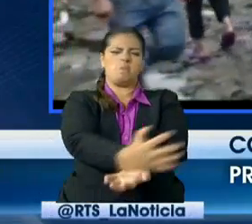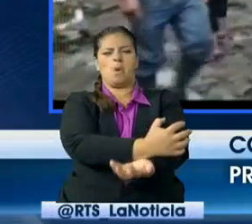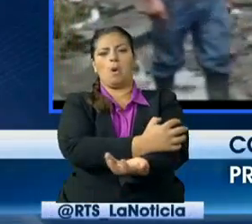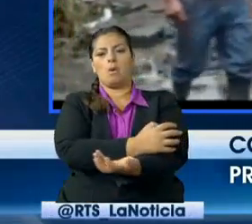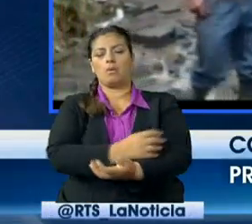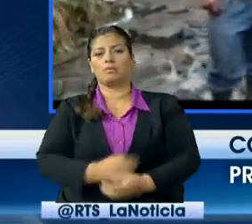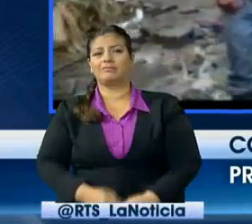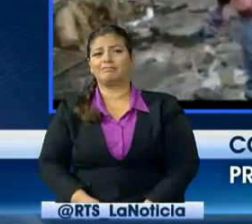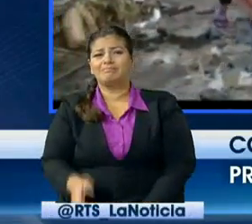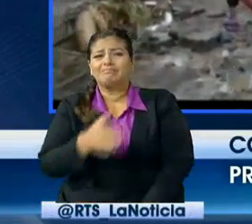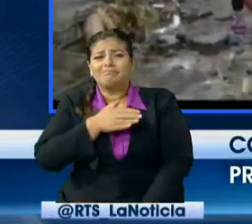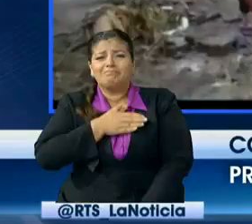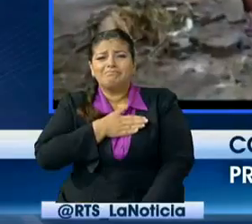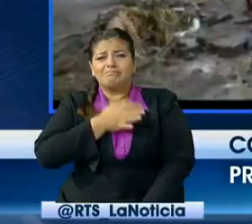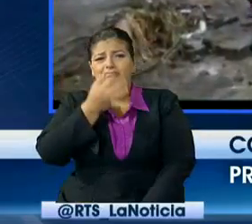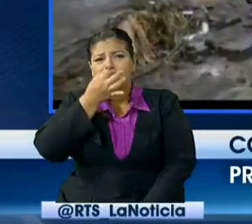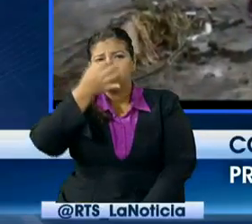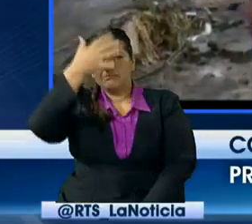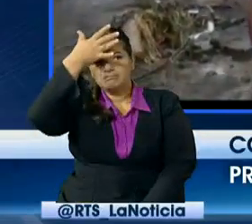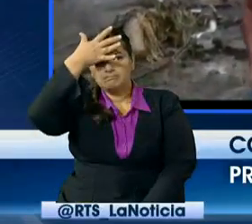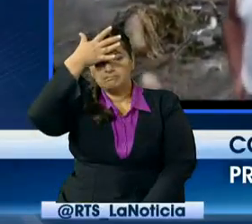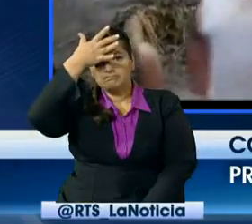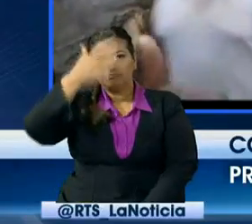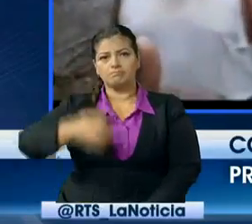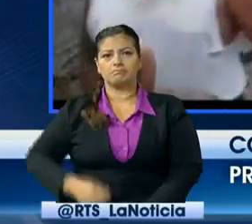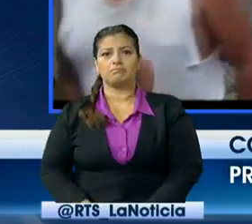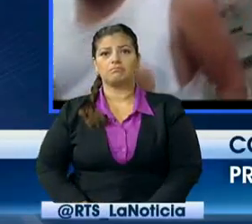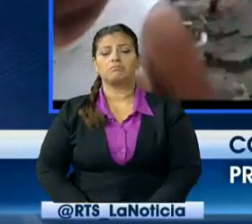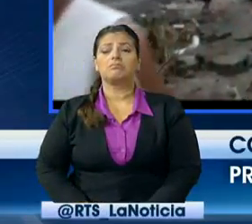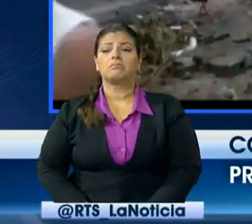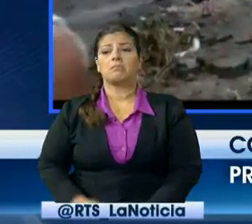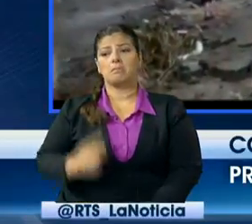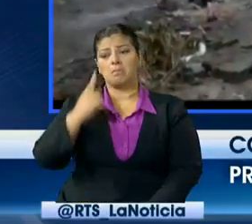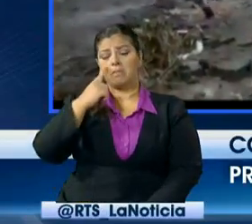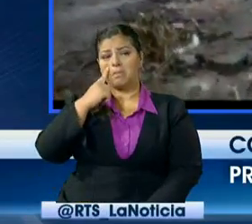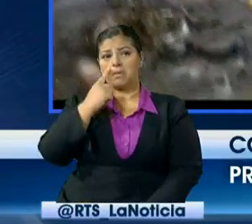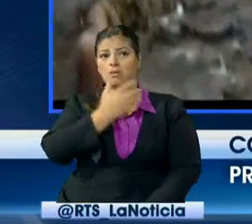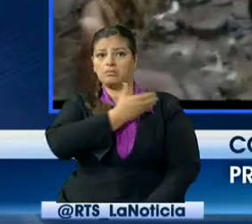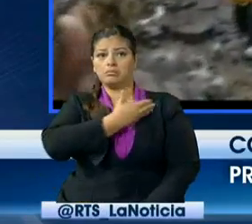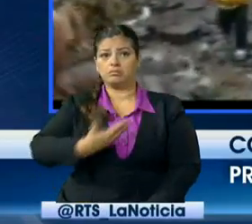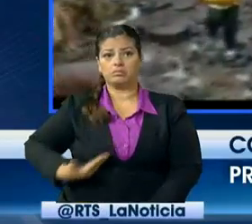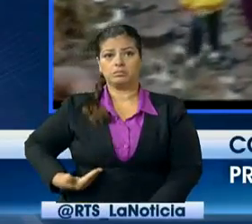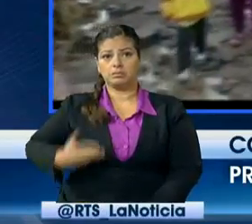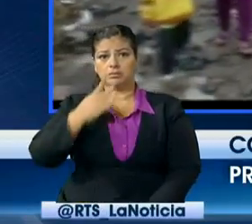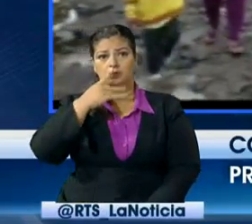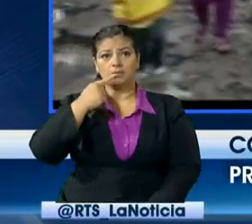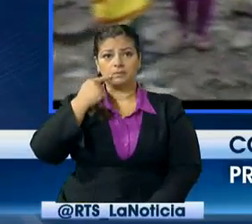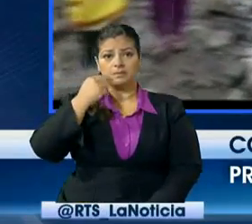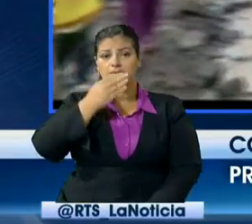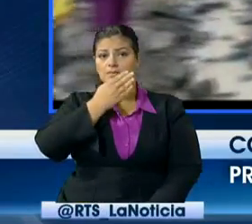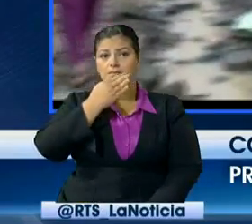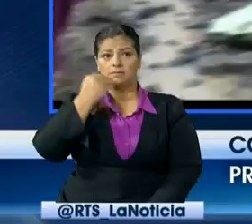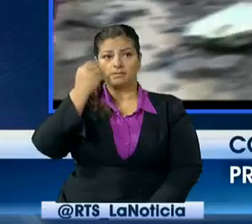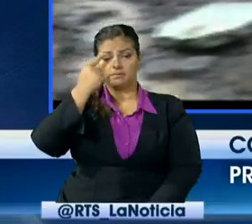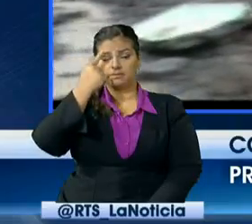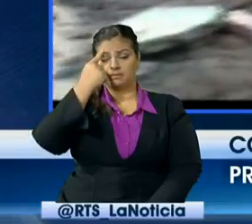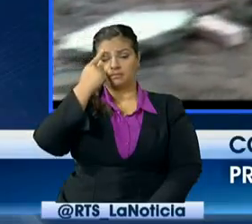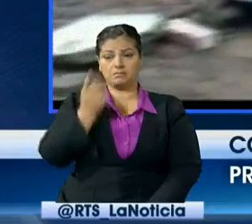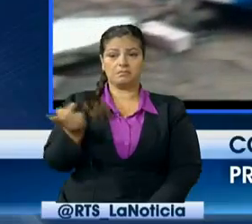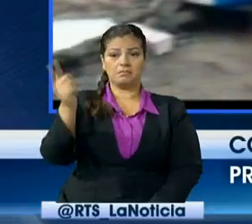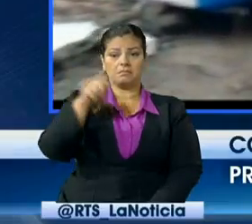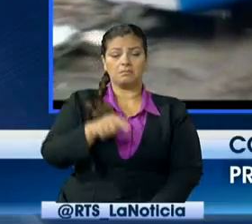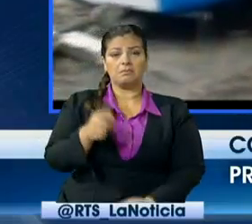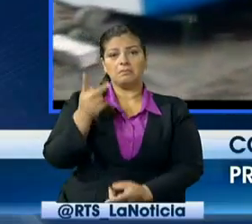Santo Domingo. Hoy día la agenda del señor presidente estaba para visitarla. Veamos si también esto